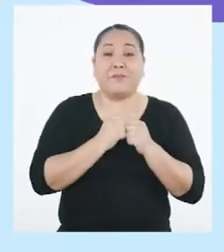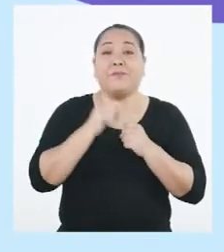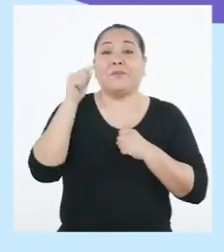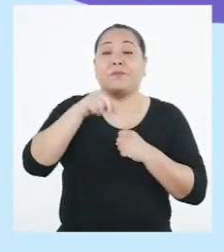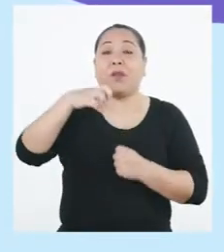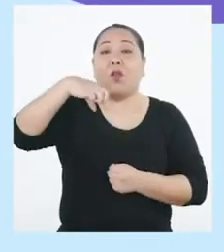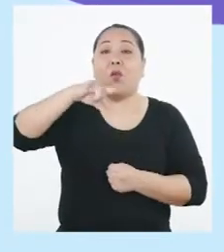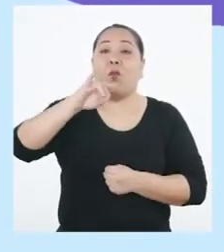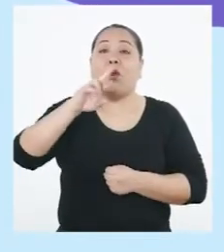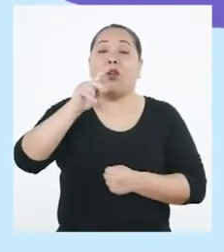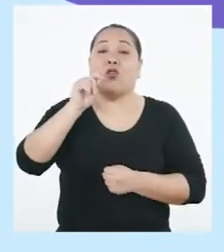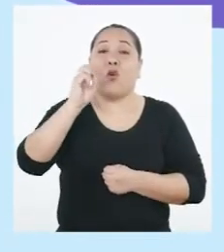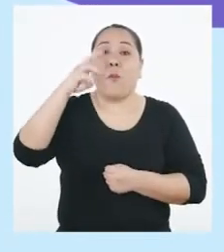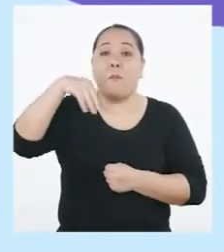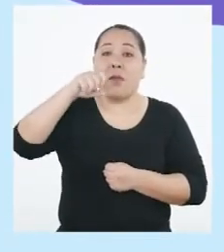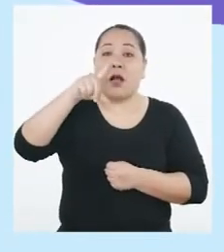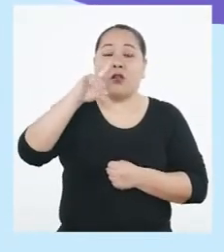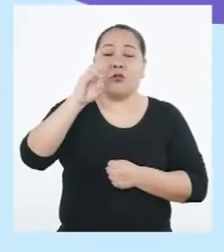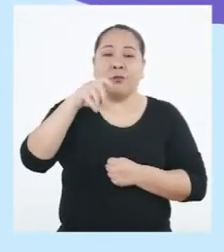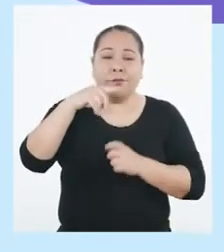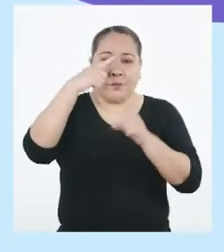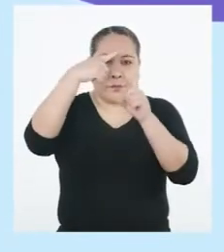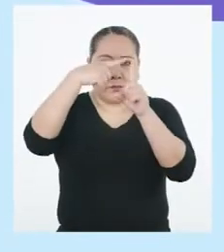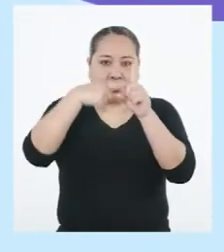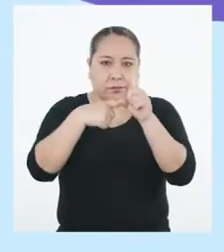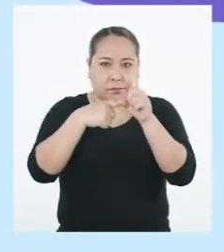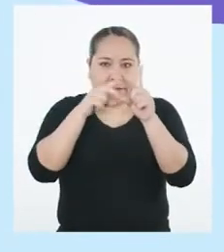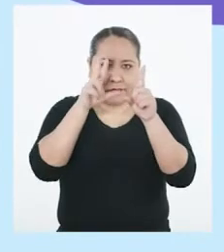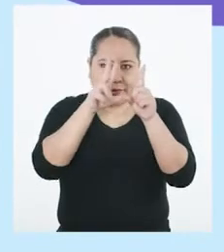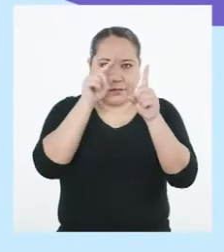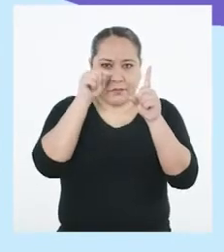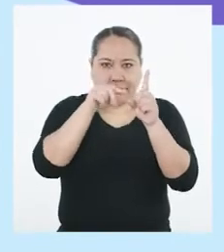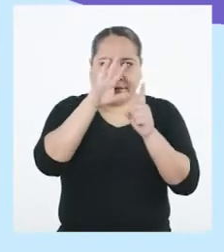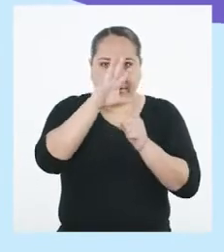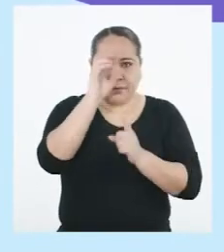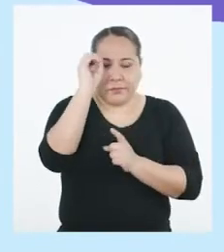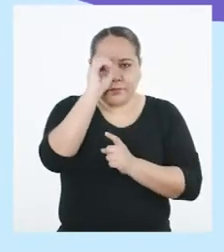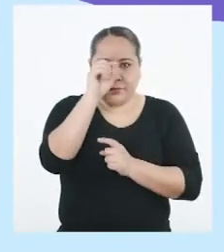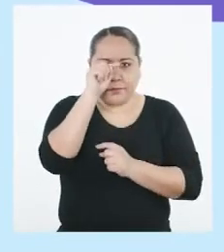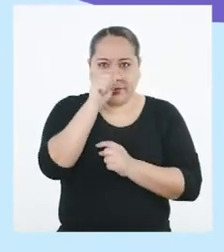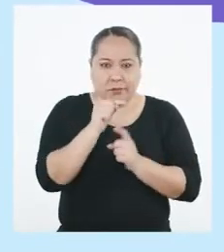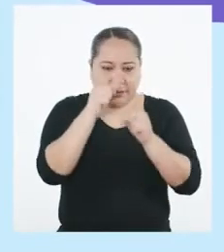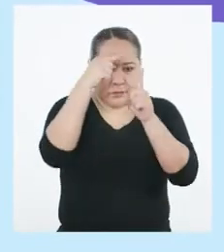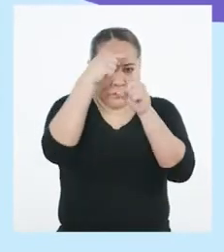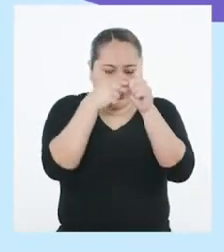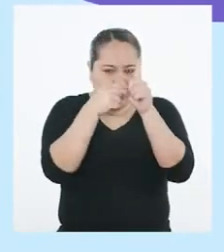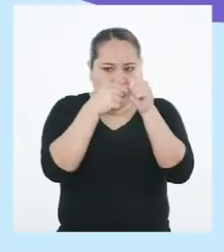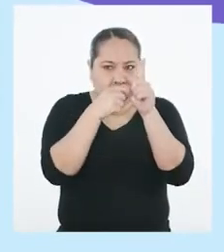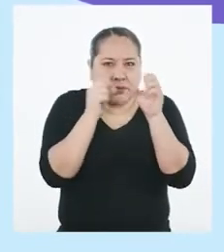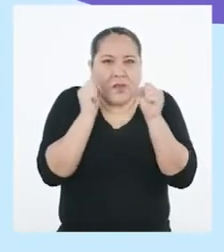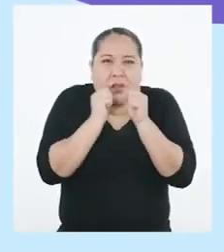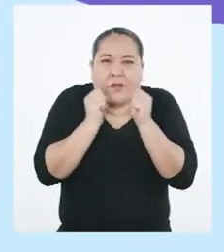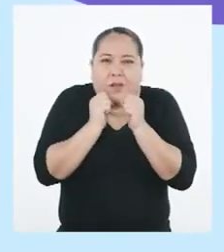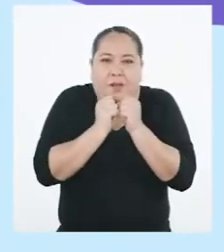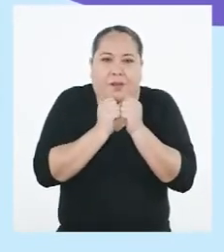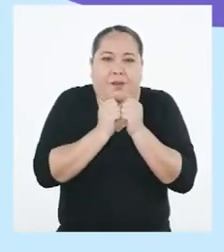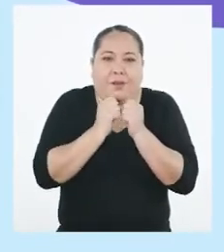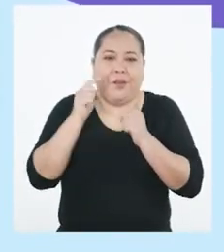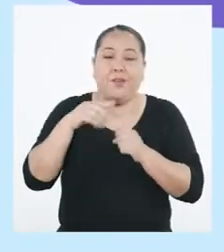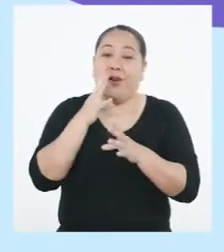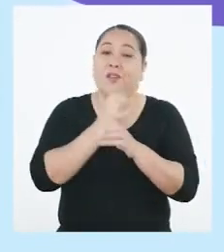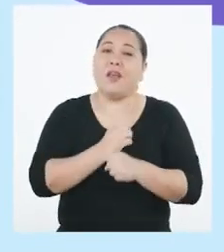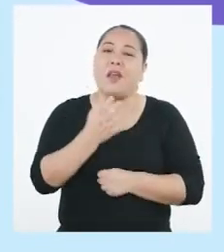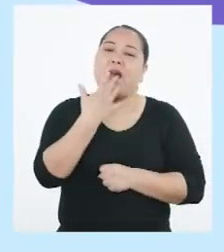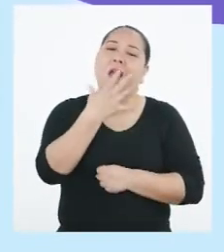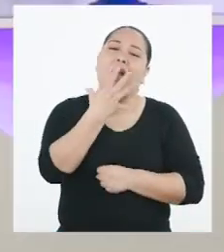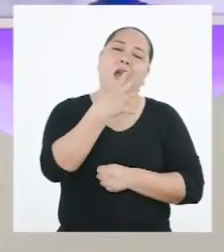Malonado, una vez la temperatura llegó hasta los 3,5 grados centígrados. ¡Qué frío! Yo estoy acostumbrado a